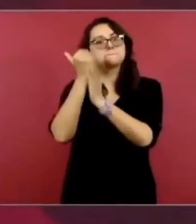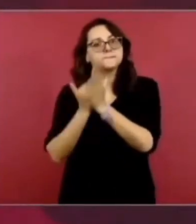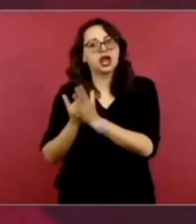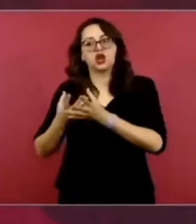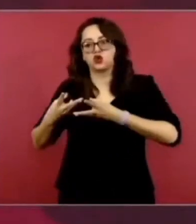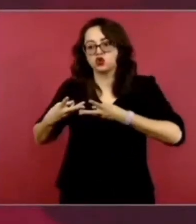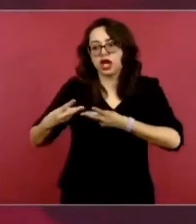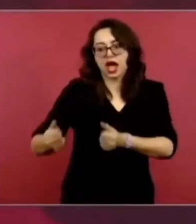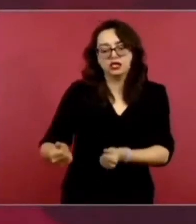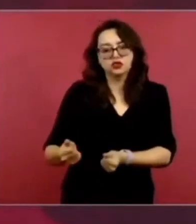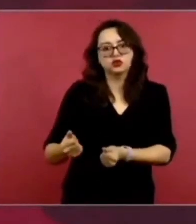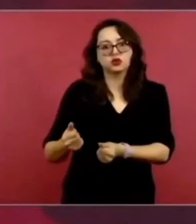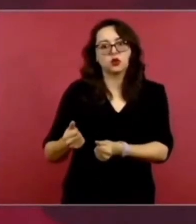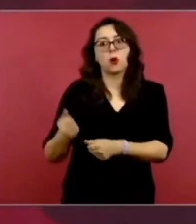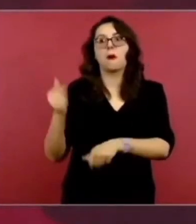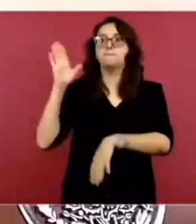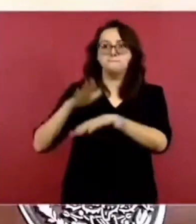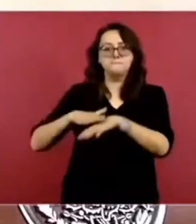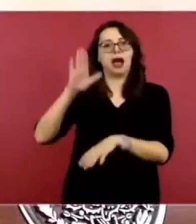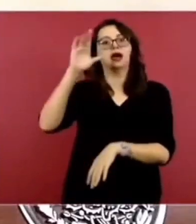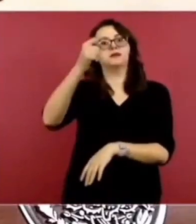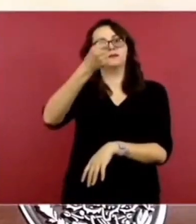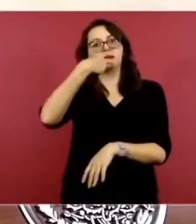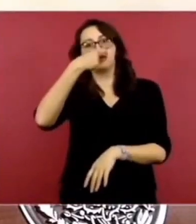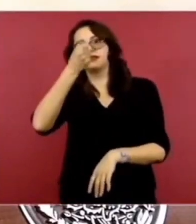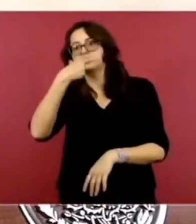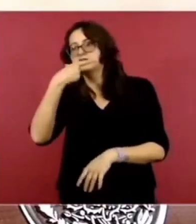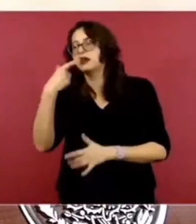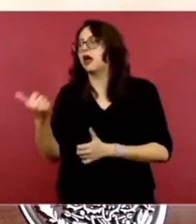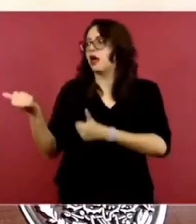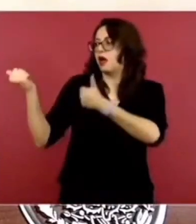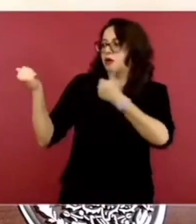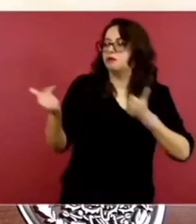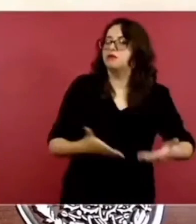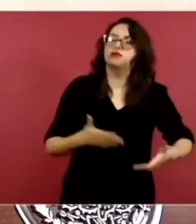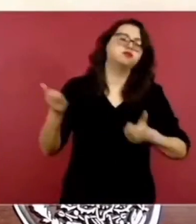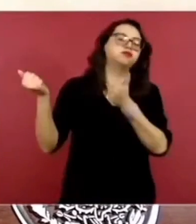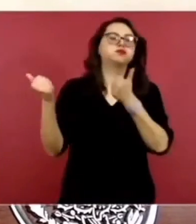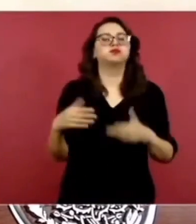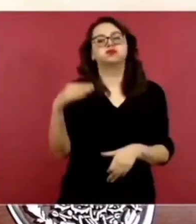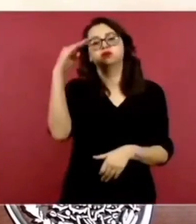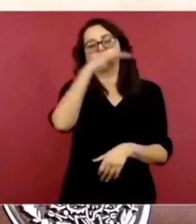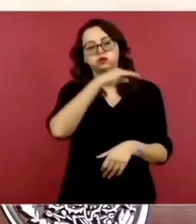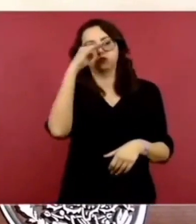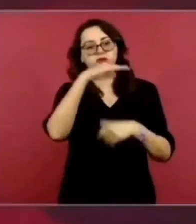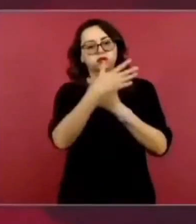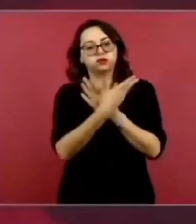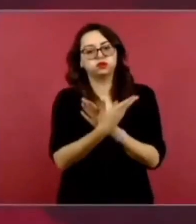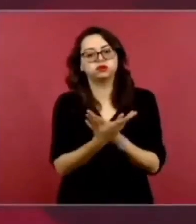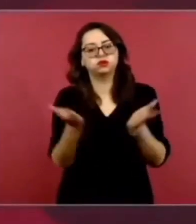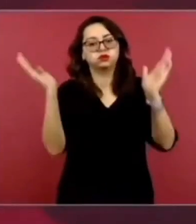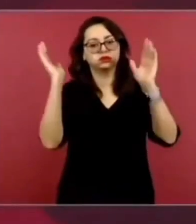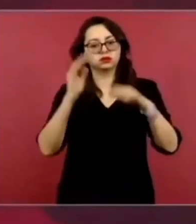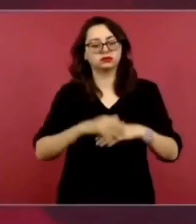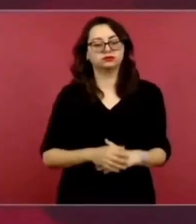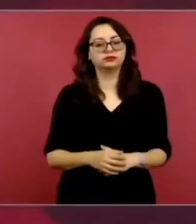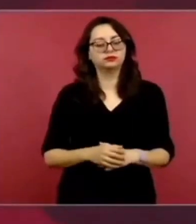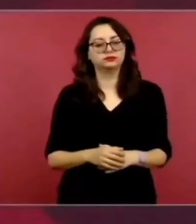más medicamentos y garantizar que sean gratuitos para toda la población.